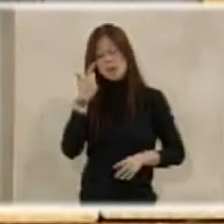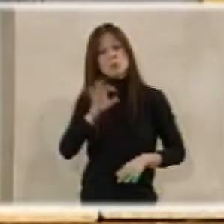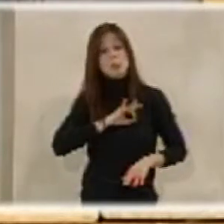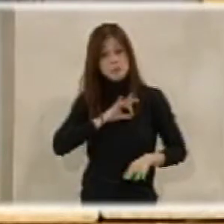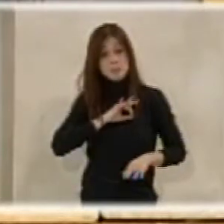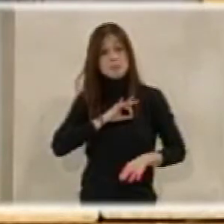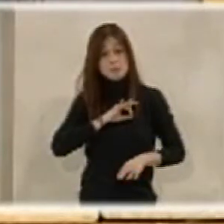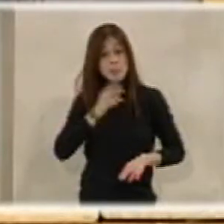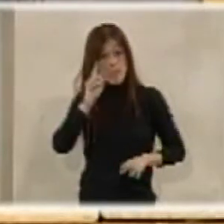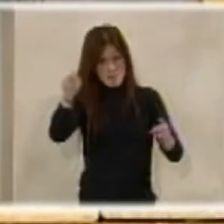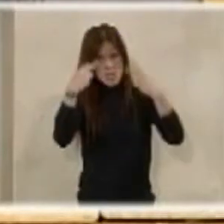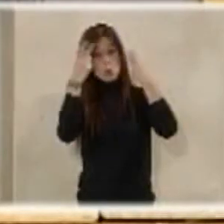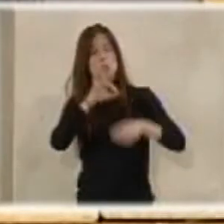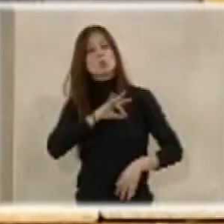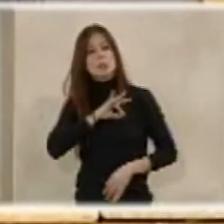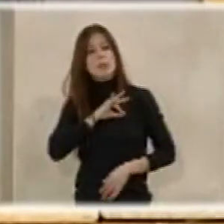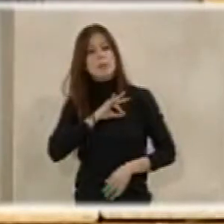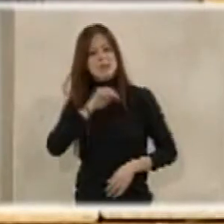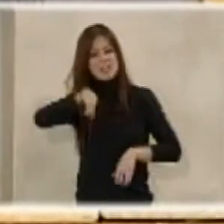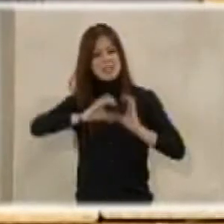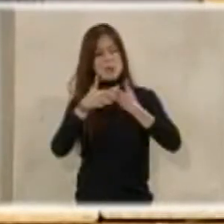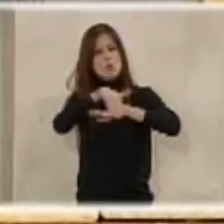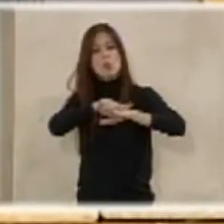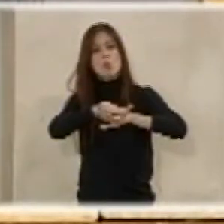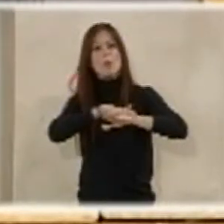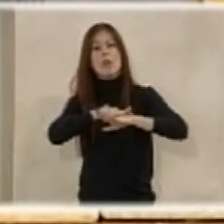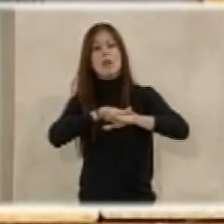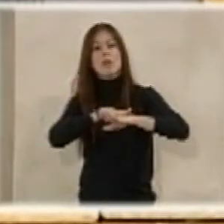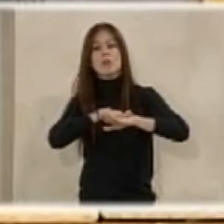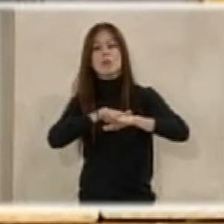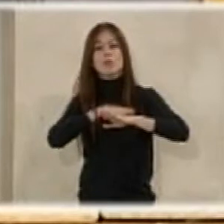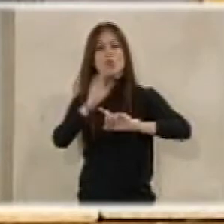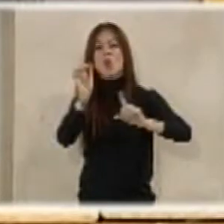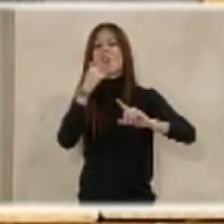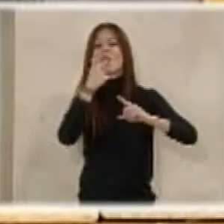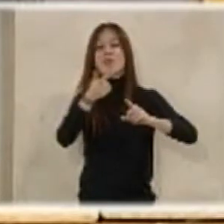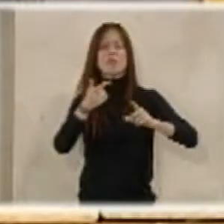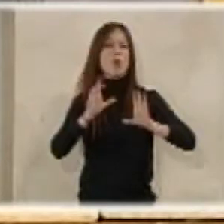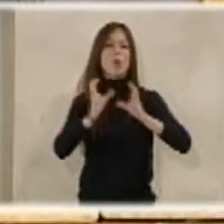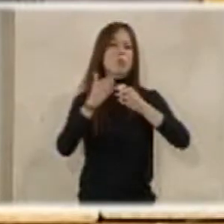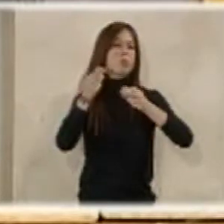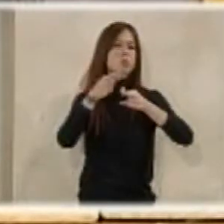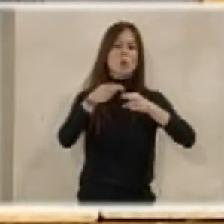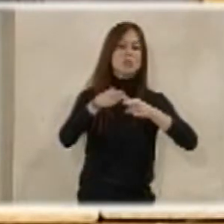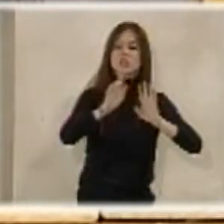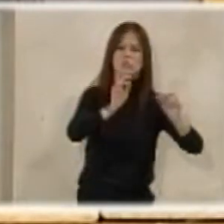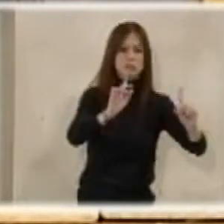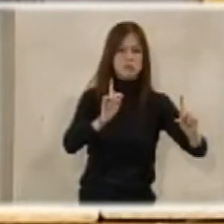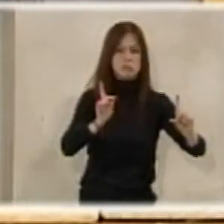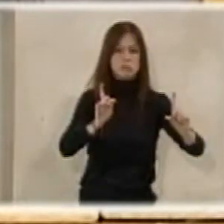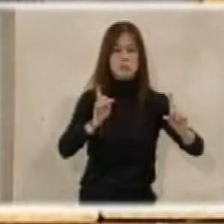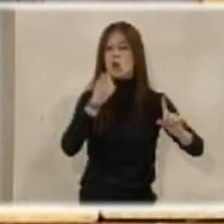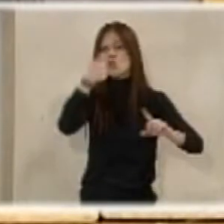ustedes, nosotros este equipo de Gobierno no somos delegados de ningún partido político, ni tampoco somos